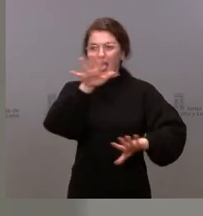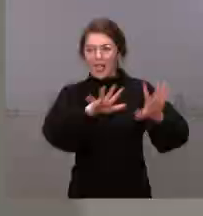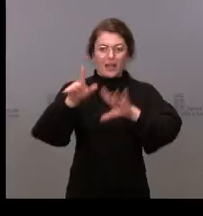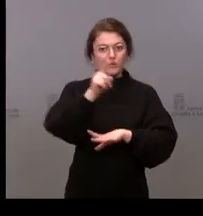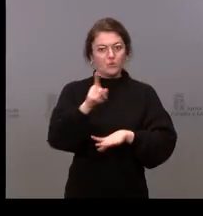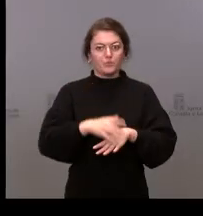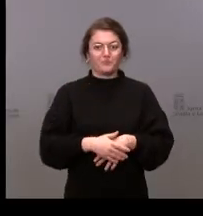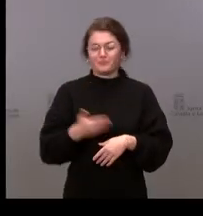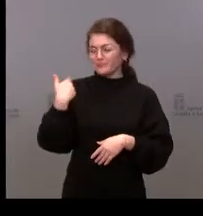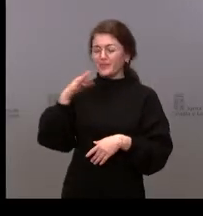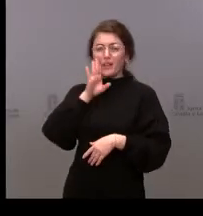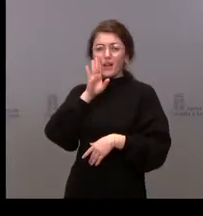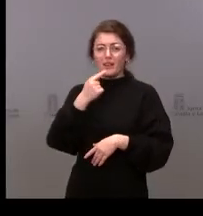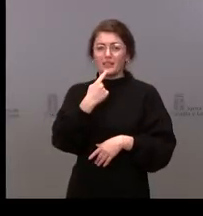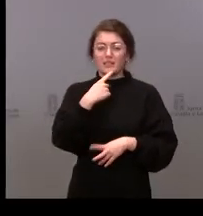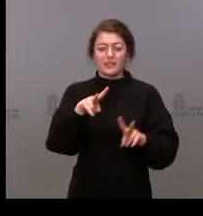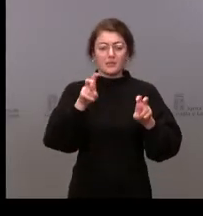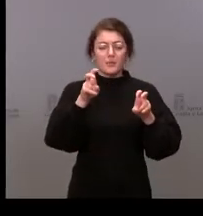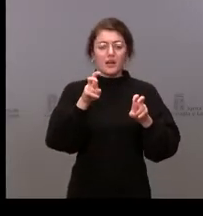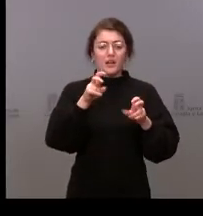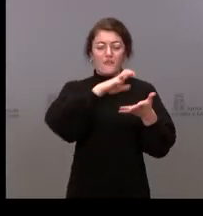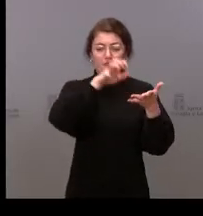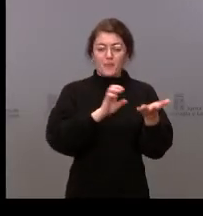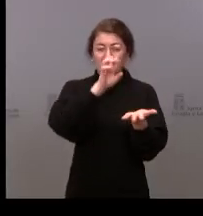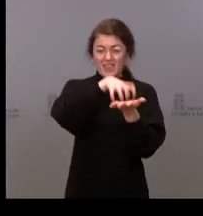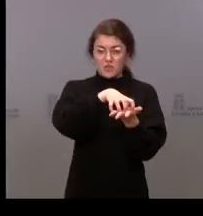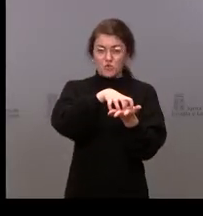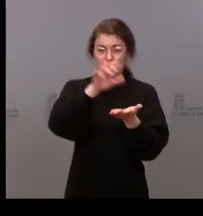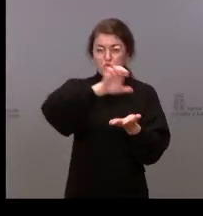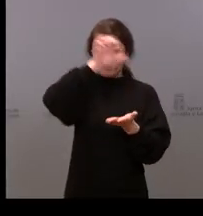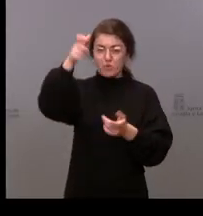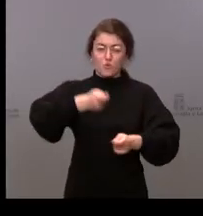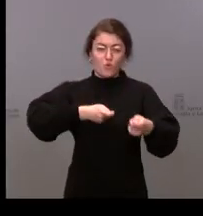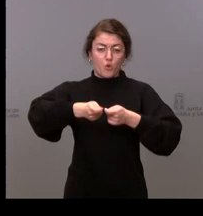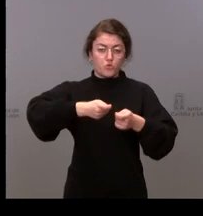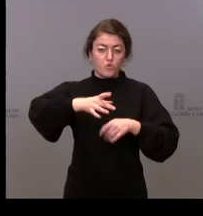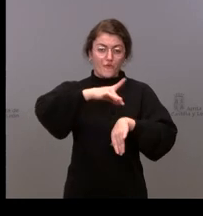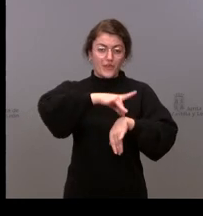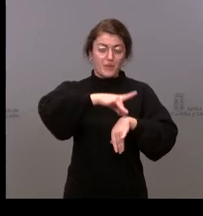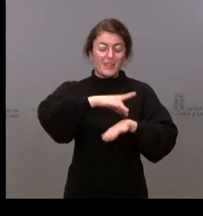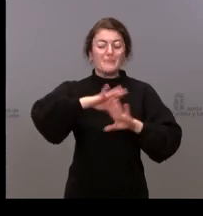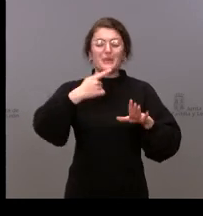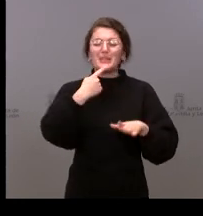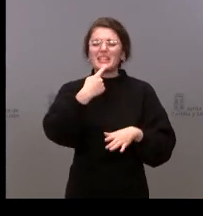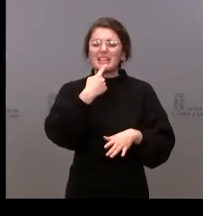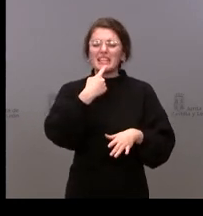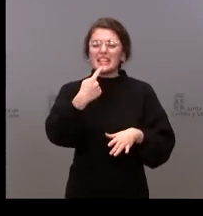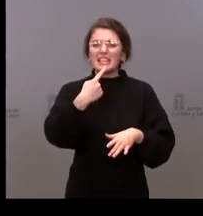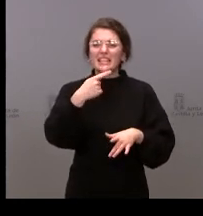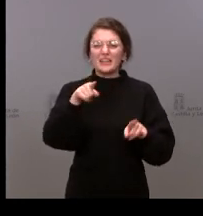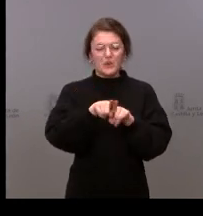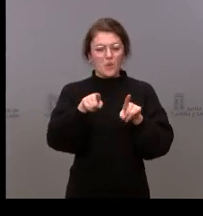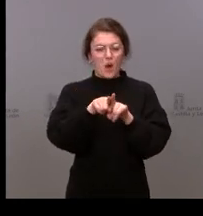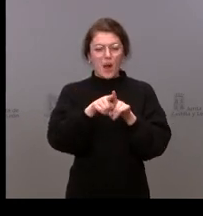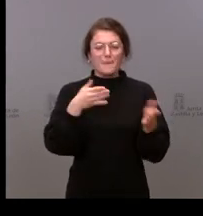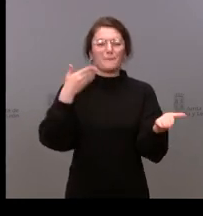Hablaba anteriormente del informe del Centro Europeo de Control de Enfermedades. Pero lo que dice concretamente es que pide a los gobiernos